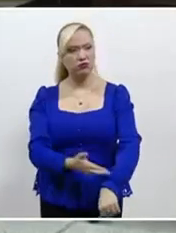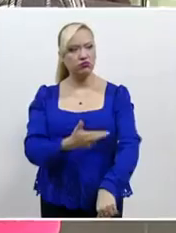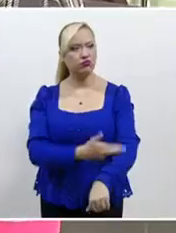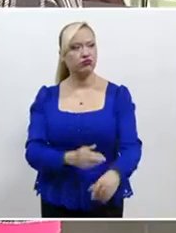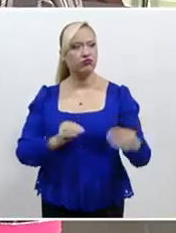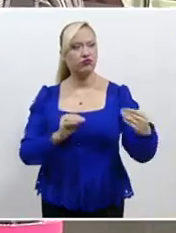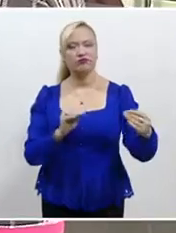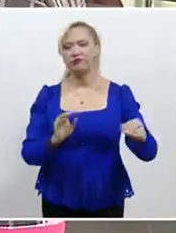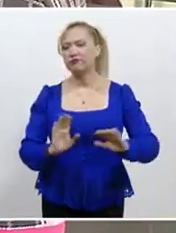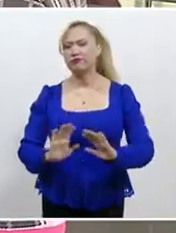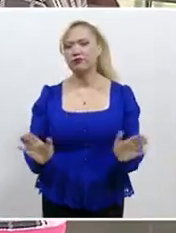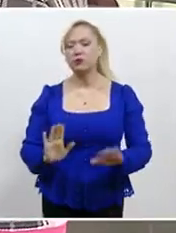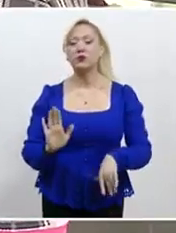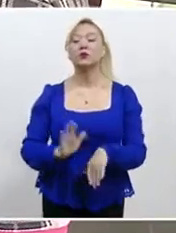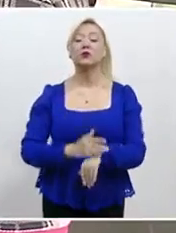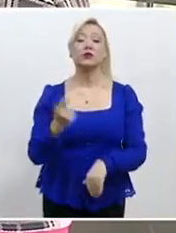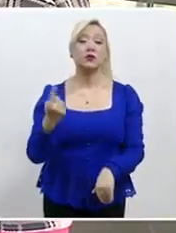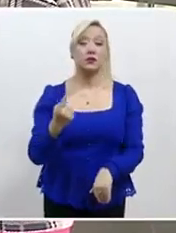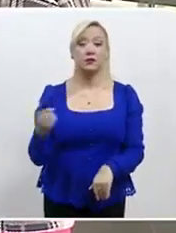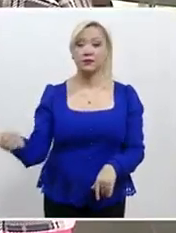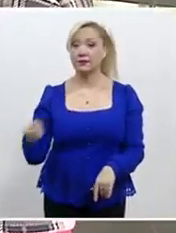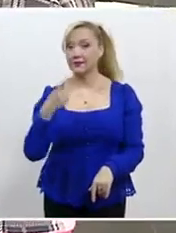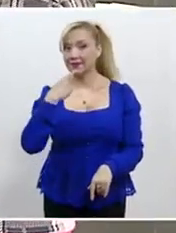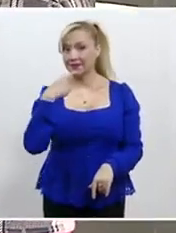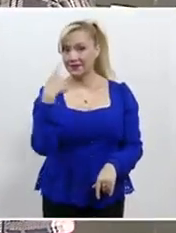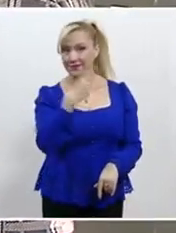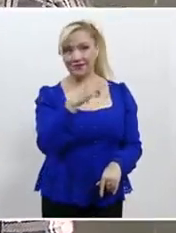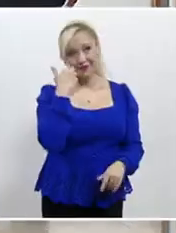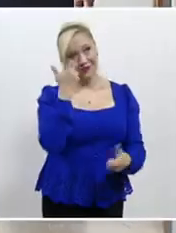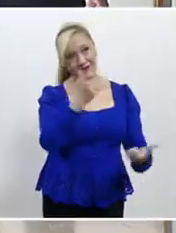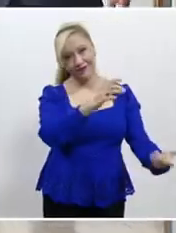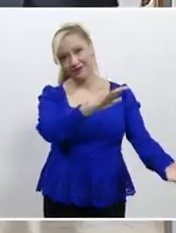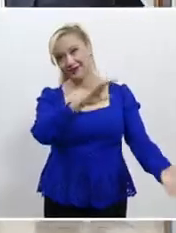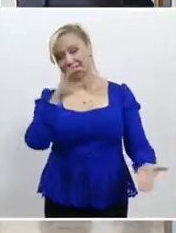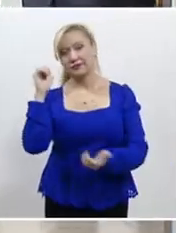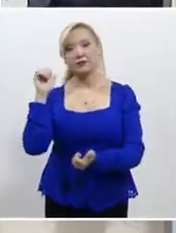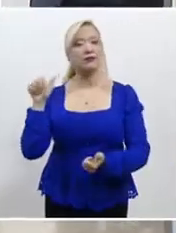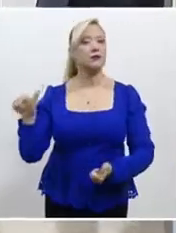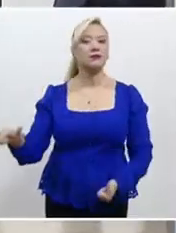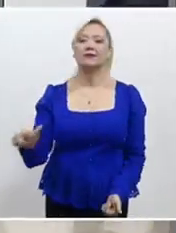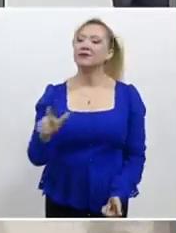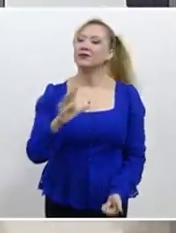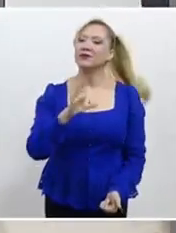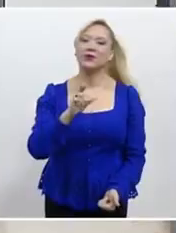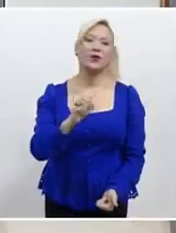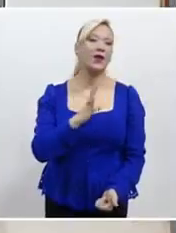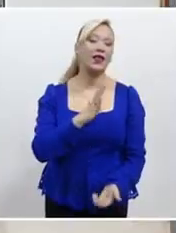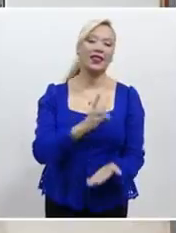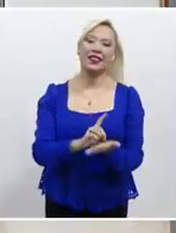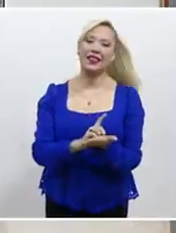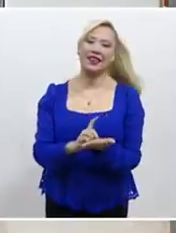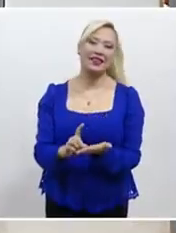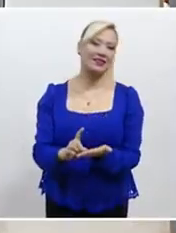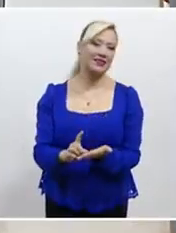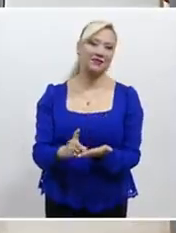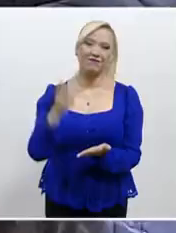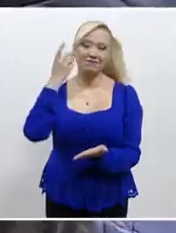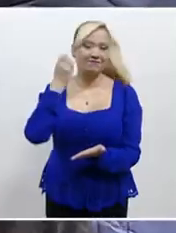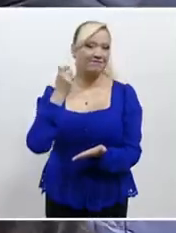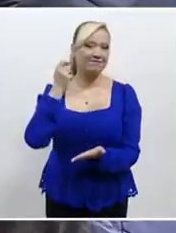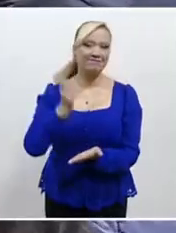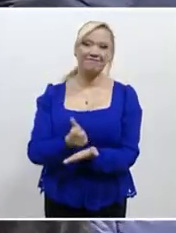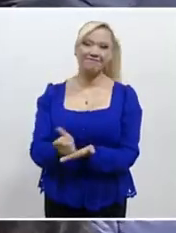de la acción, ya que quien demanda la devolución de los fondos carece del derecho a obtener alguna pensión